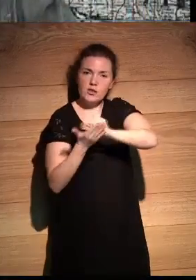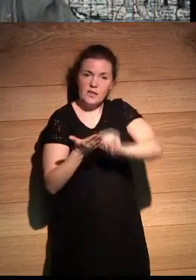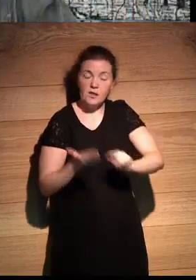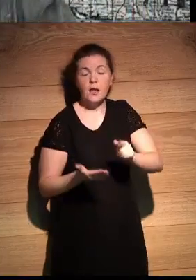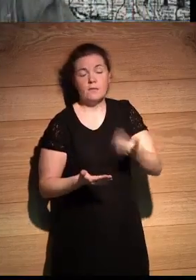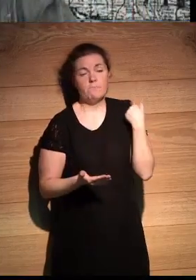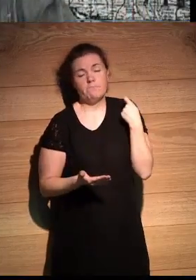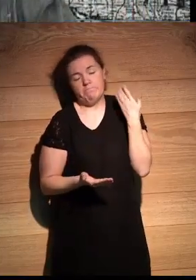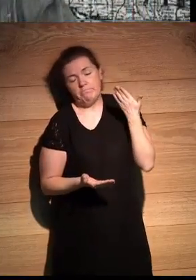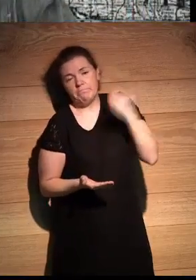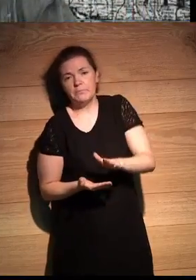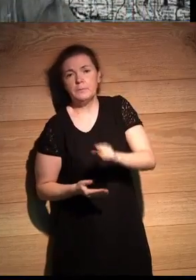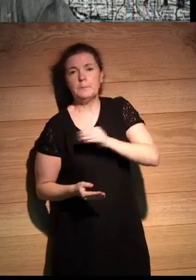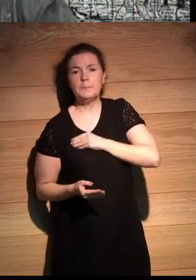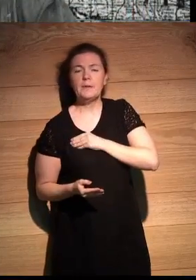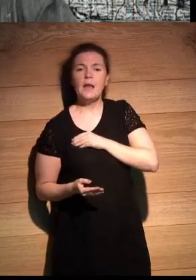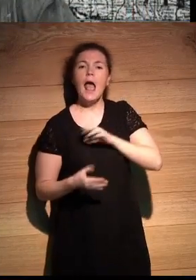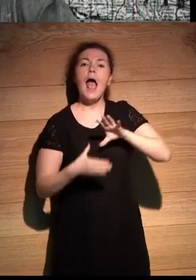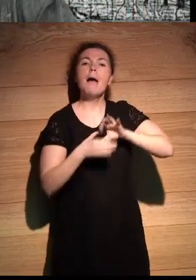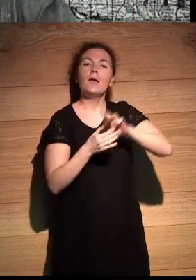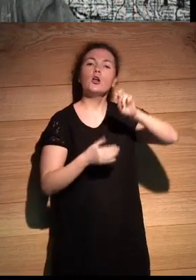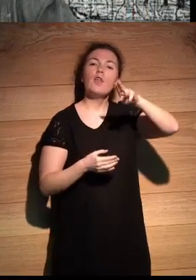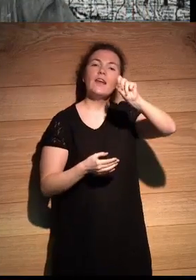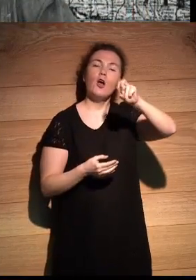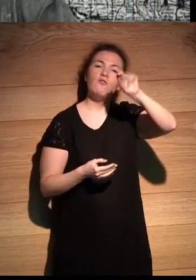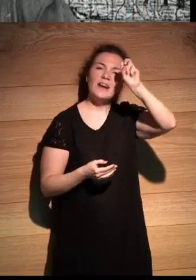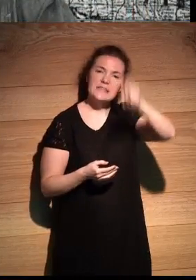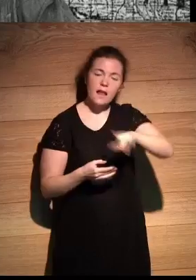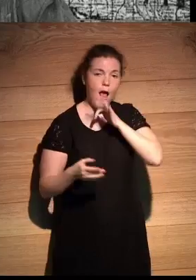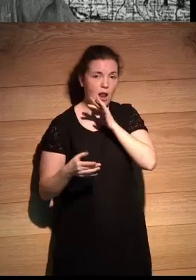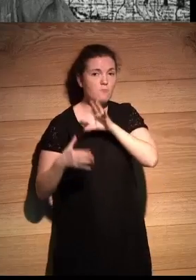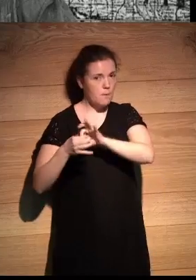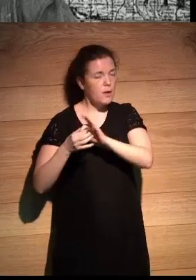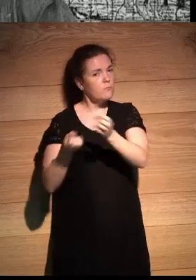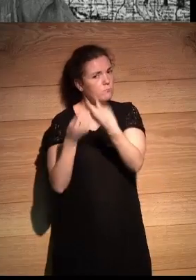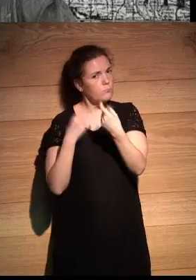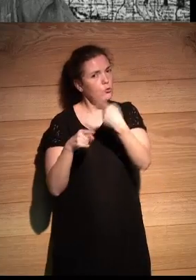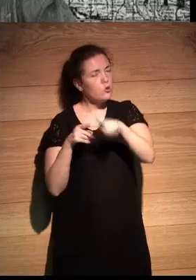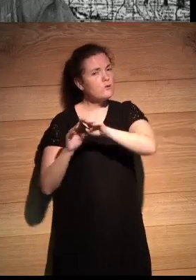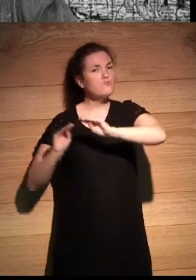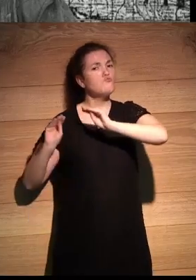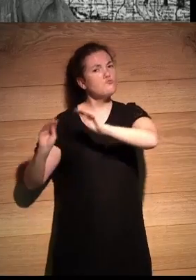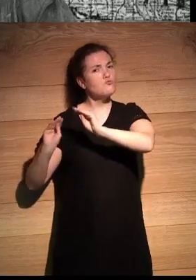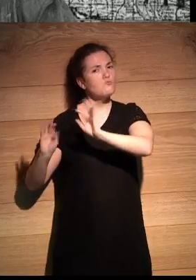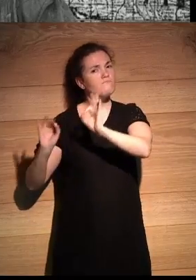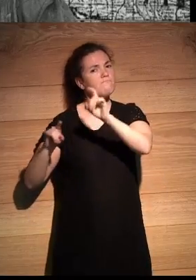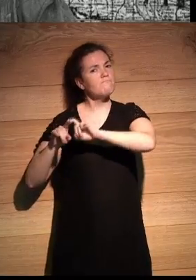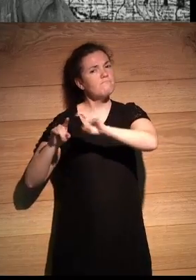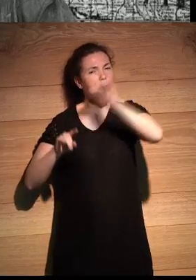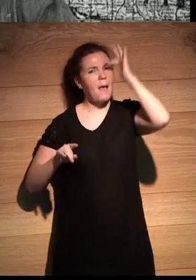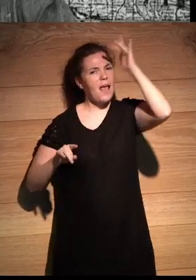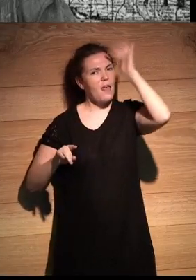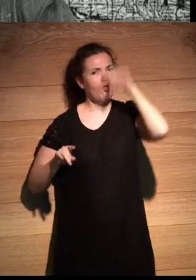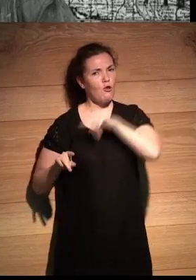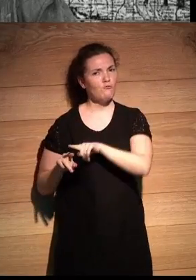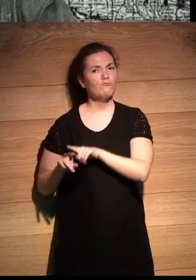por desgracia, nuevamente amigo de Rodrigo Fresán. Ahora nos contará Rodrigo algunas cosas de la particularidad, la particular imaginación